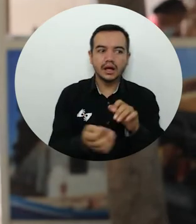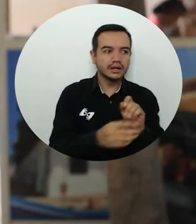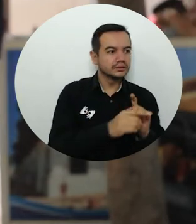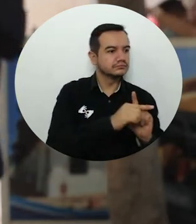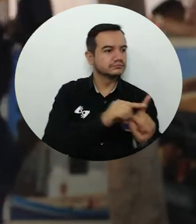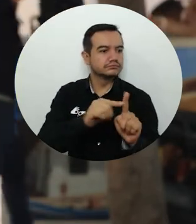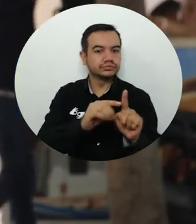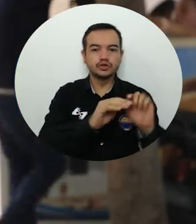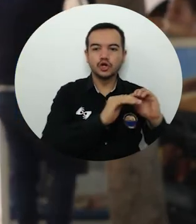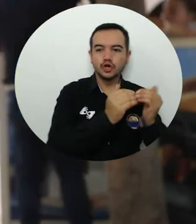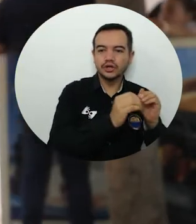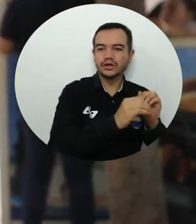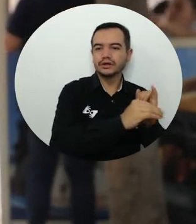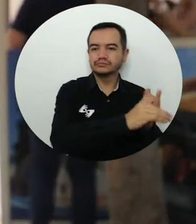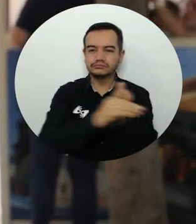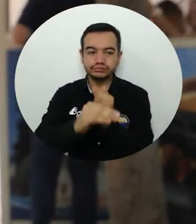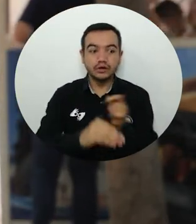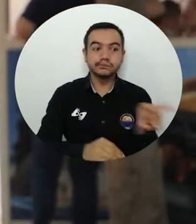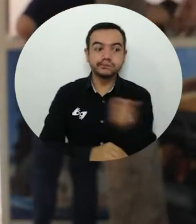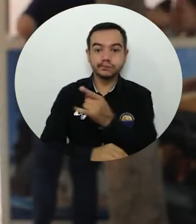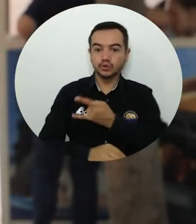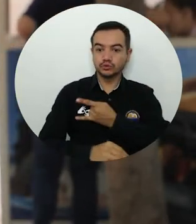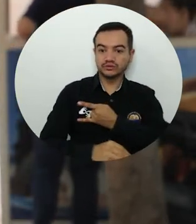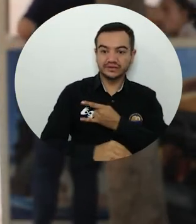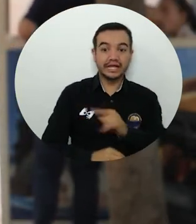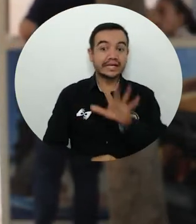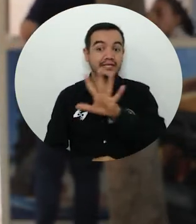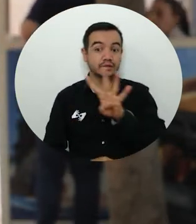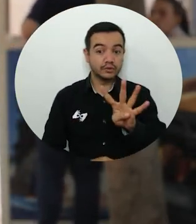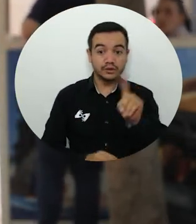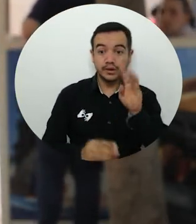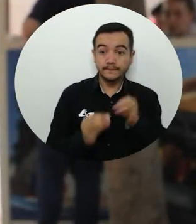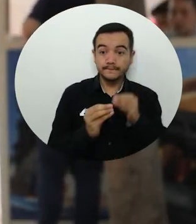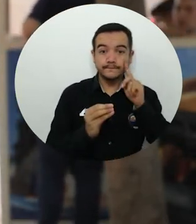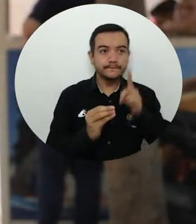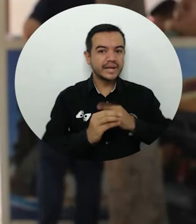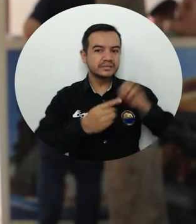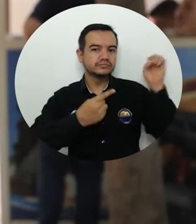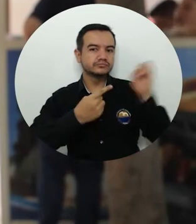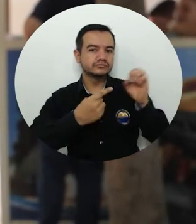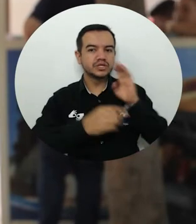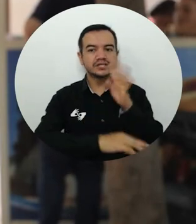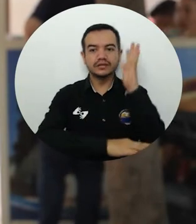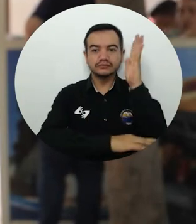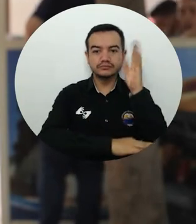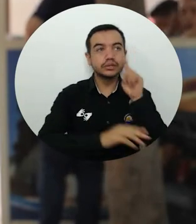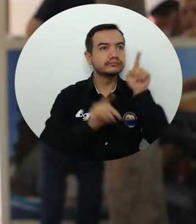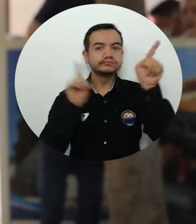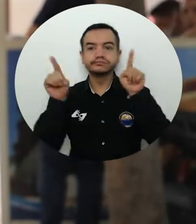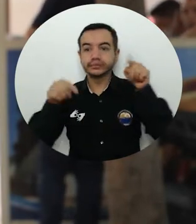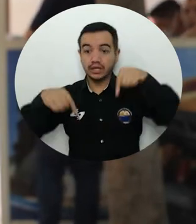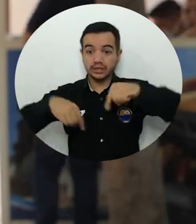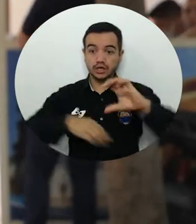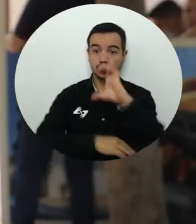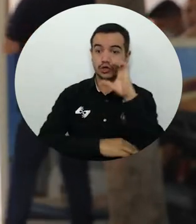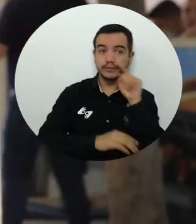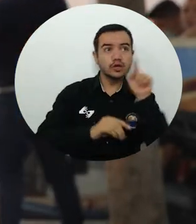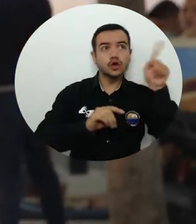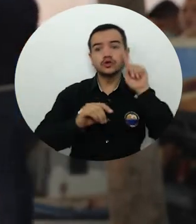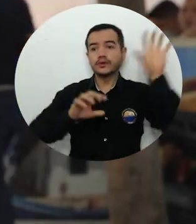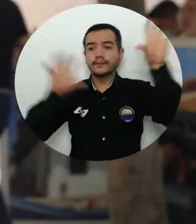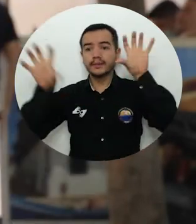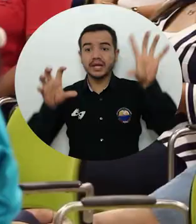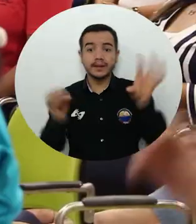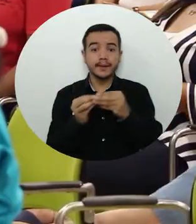instituciones de educación superior del país, panelistas nacionales e internacionales, así como más de 2.500 asistentes